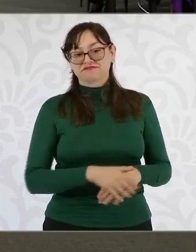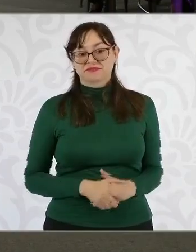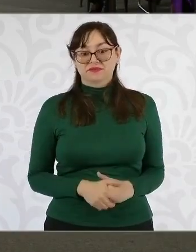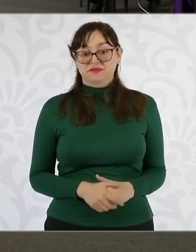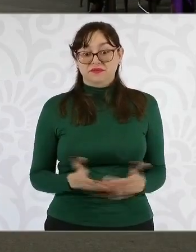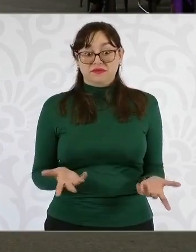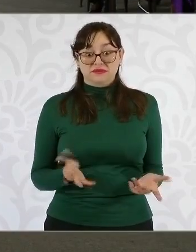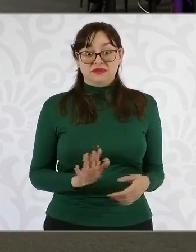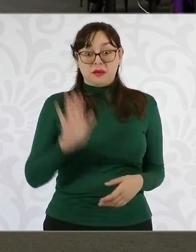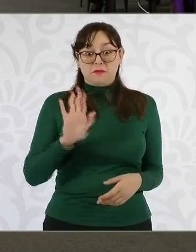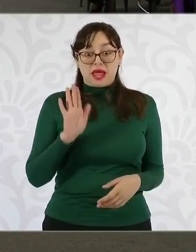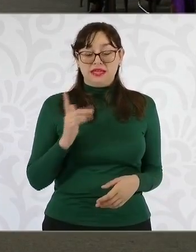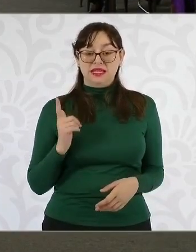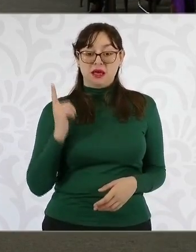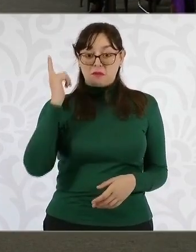sea, es un tiro en el pie.